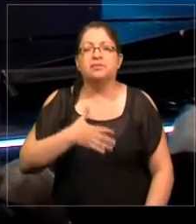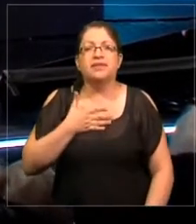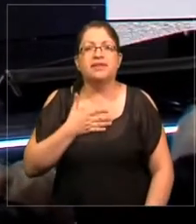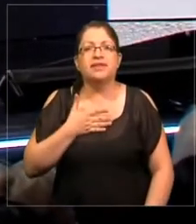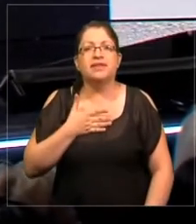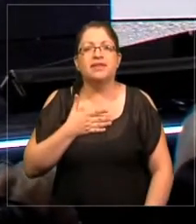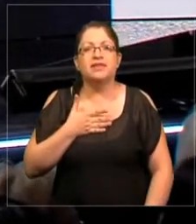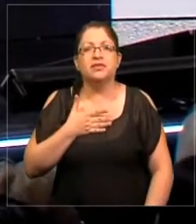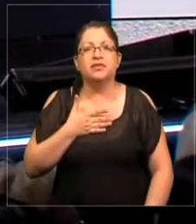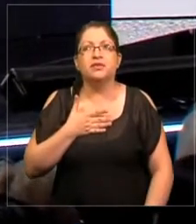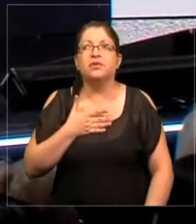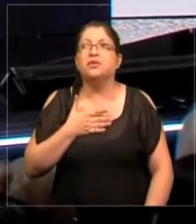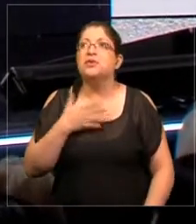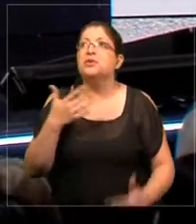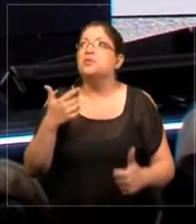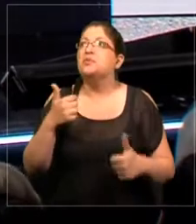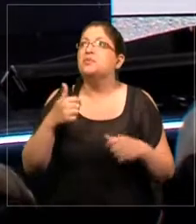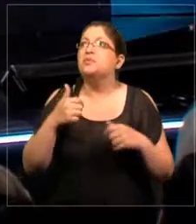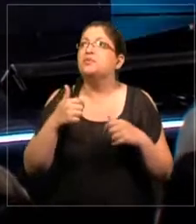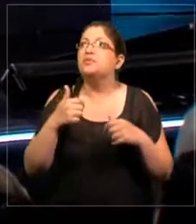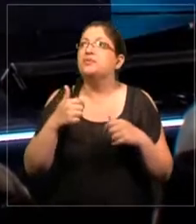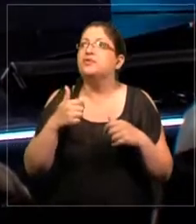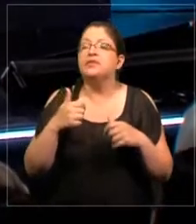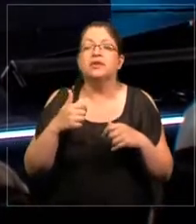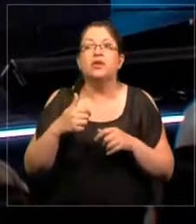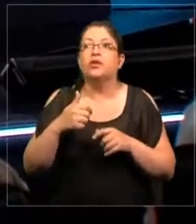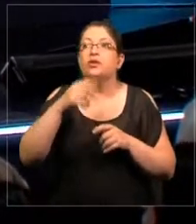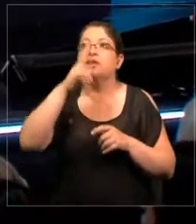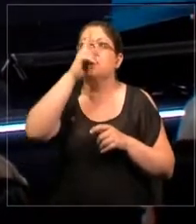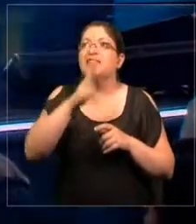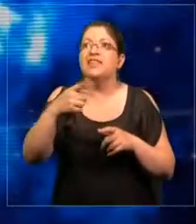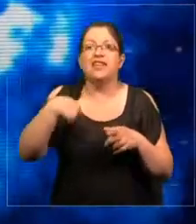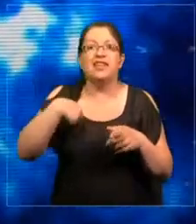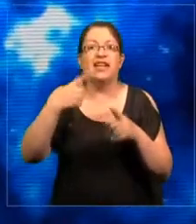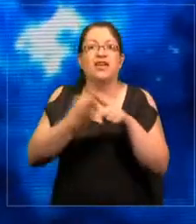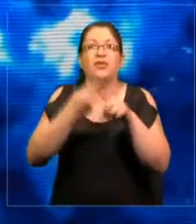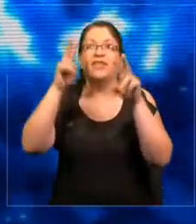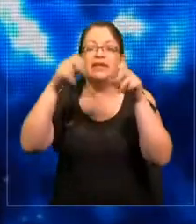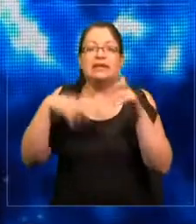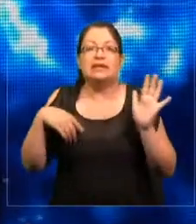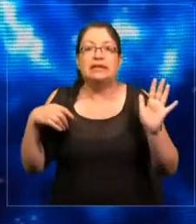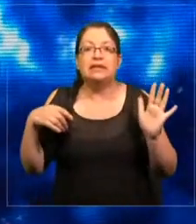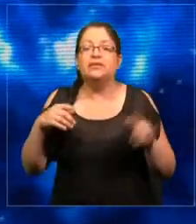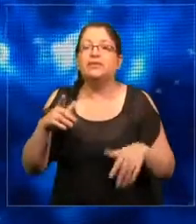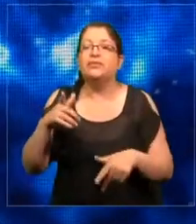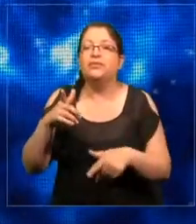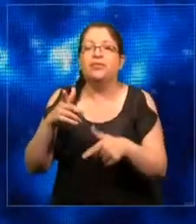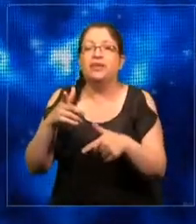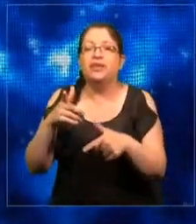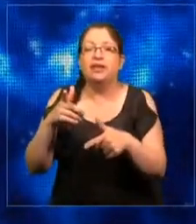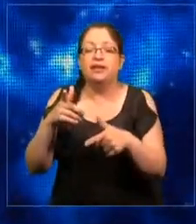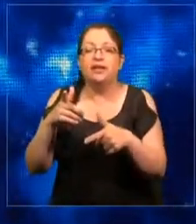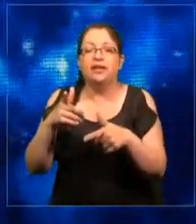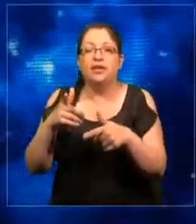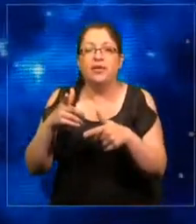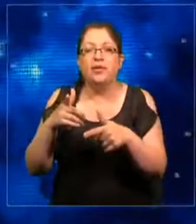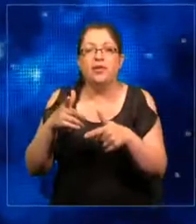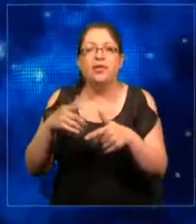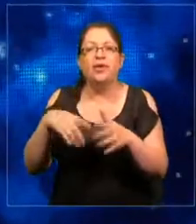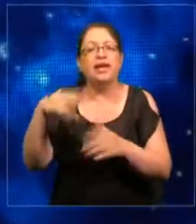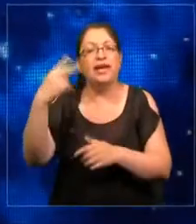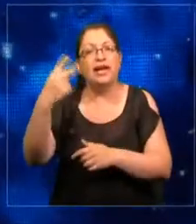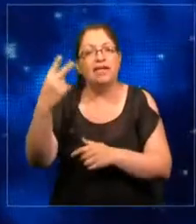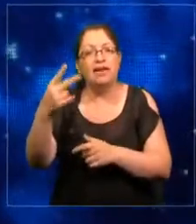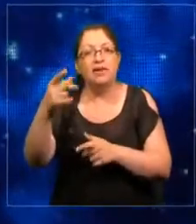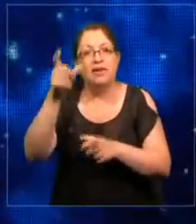privilegiada de estar hablando sobre este tema que tiene un gran valor para los